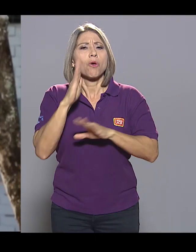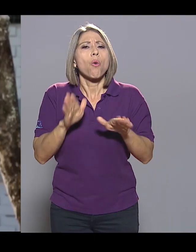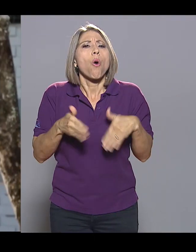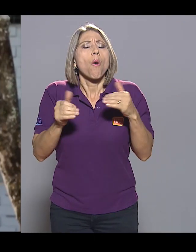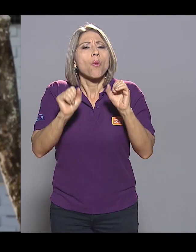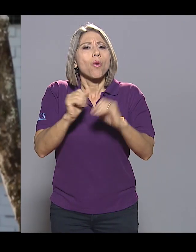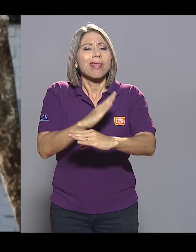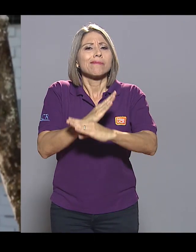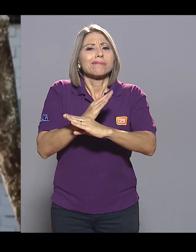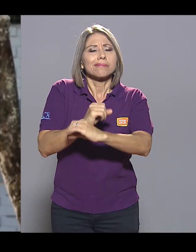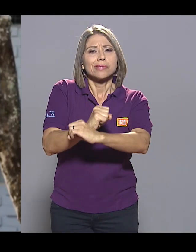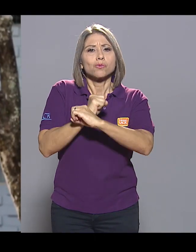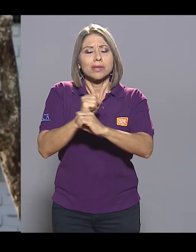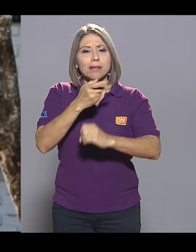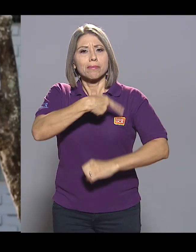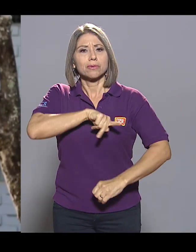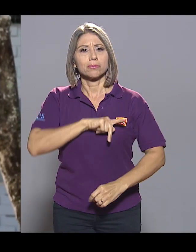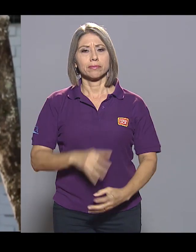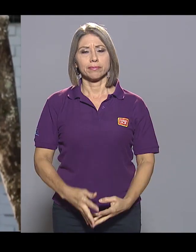resguardar la seguridad personal.